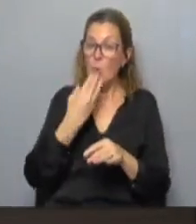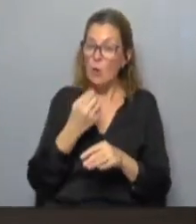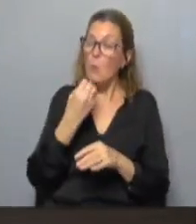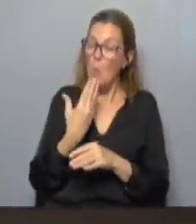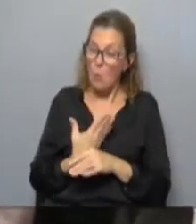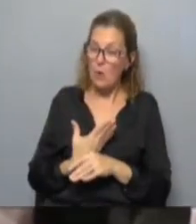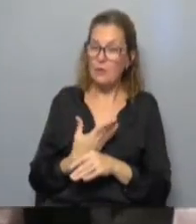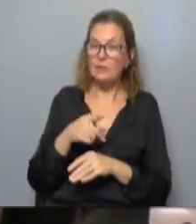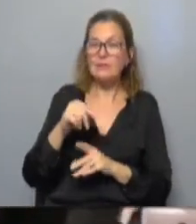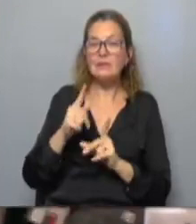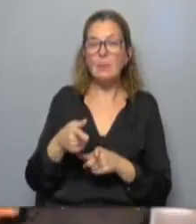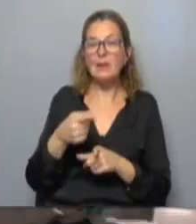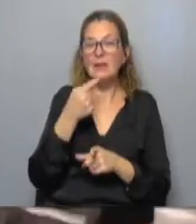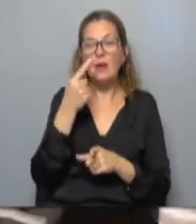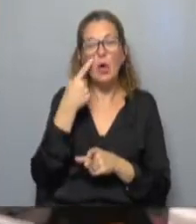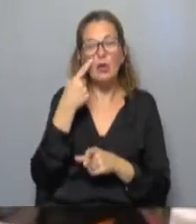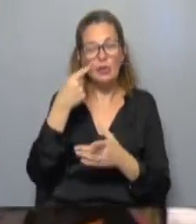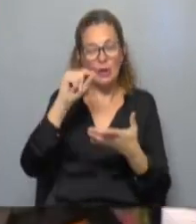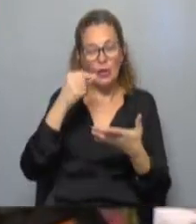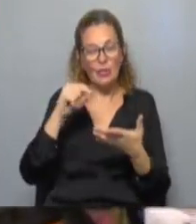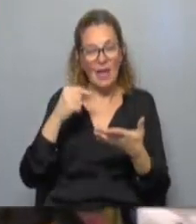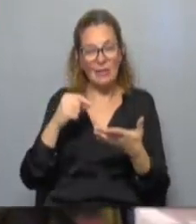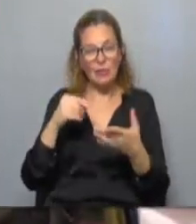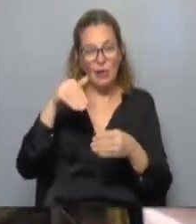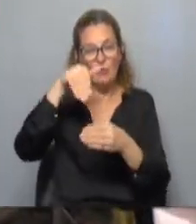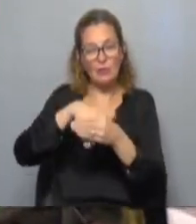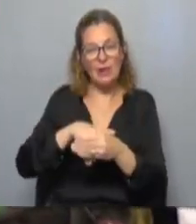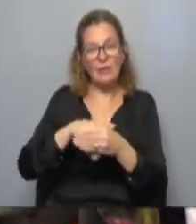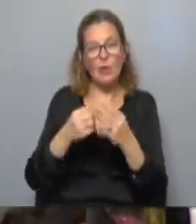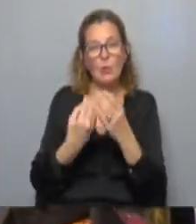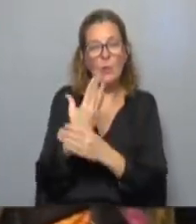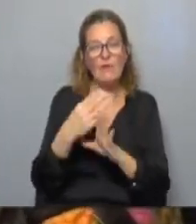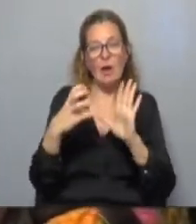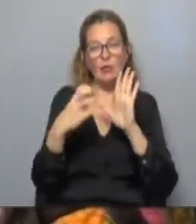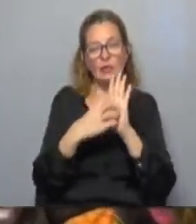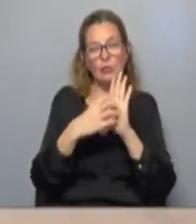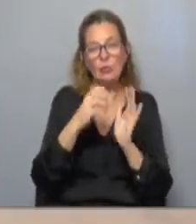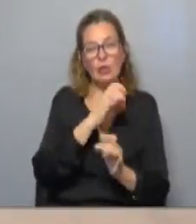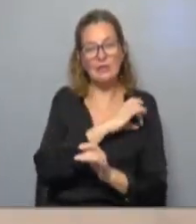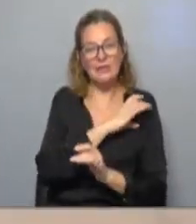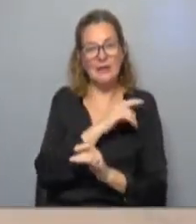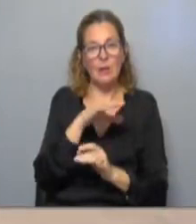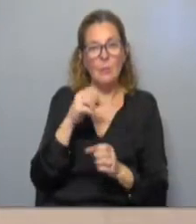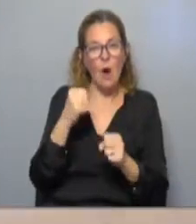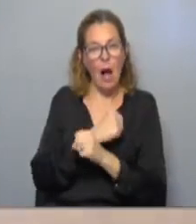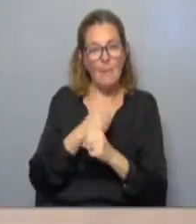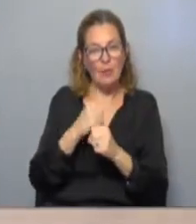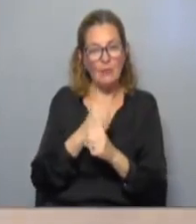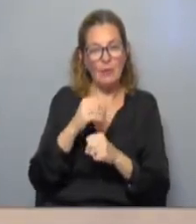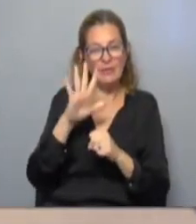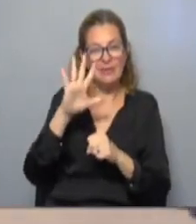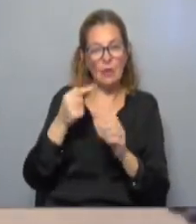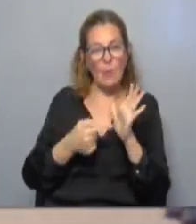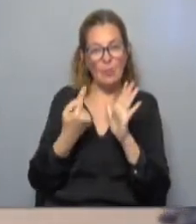muy bueno En otro orden también se conocieron datos con respecto al previsito sobre la nueva constitución de Chile donde la opción de apruebo subió 5